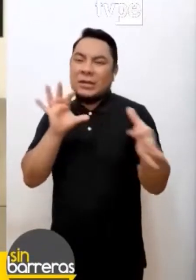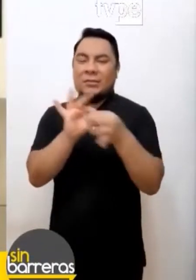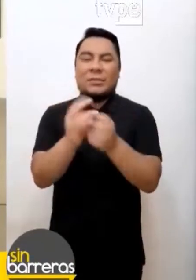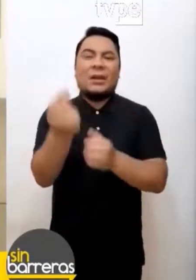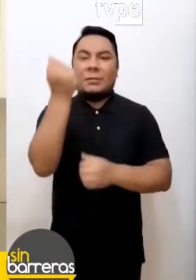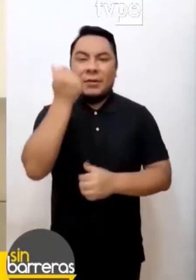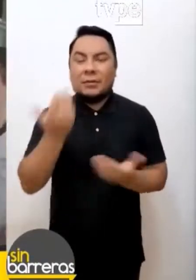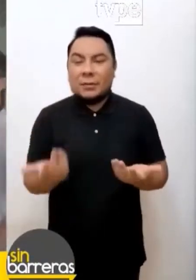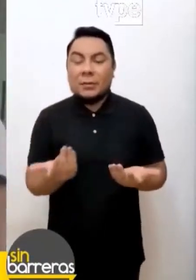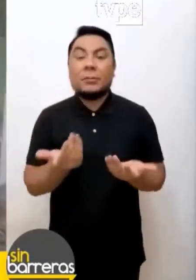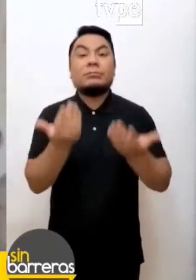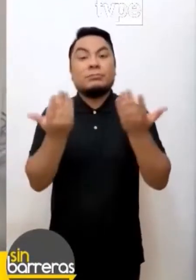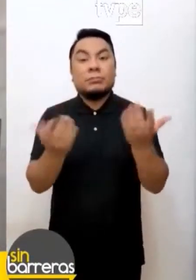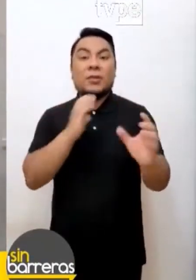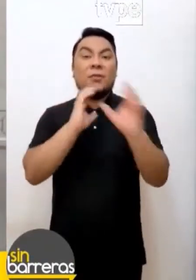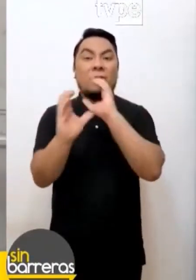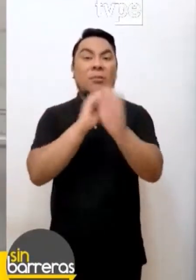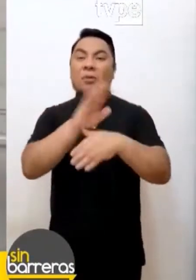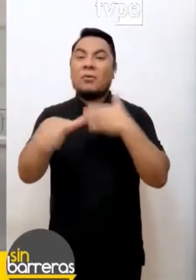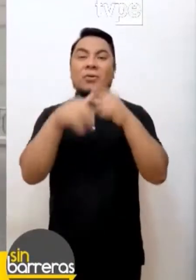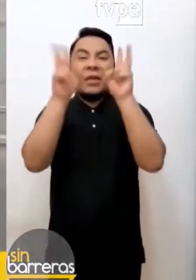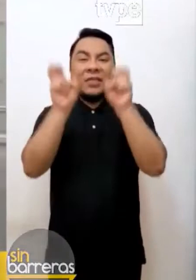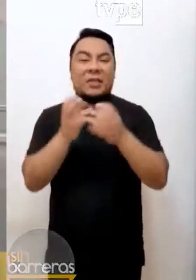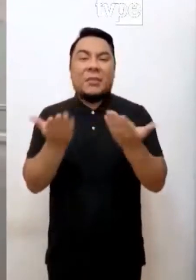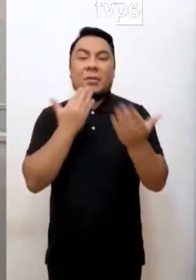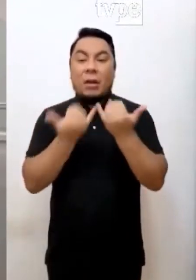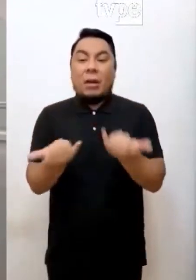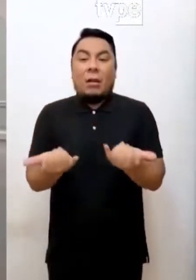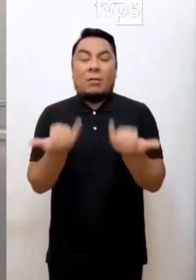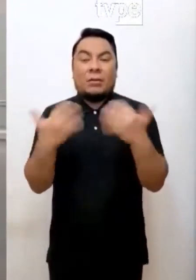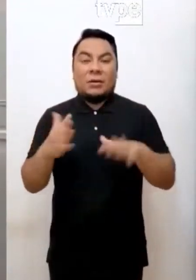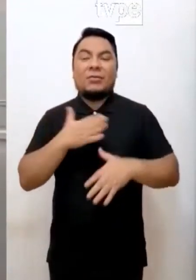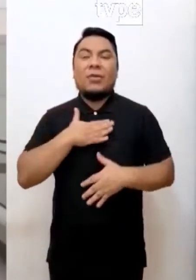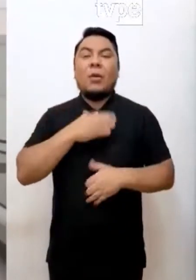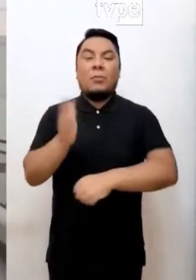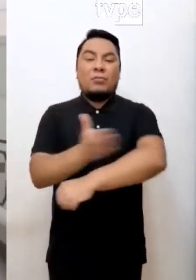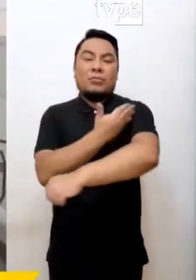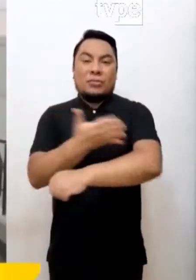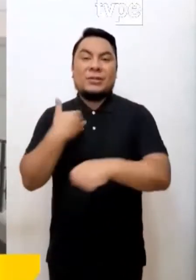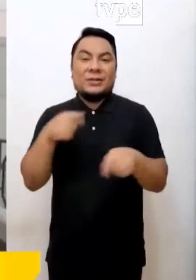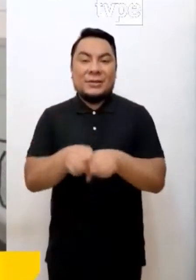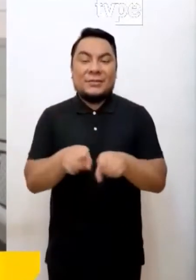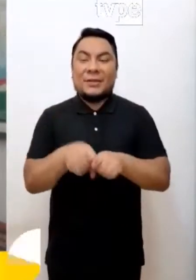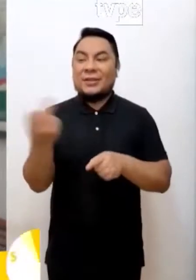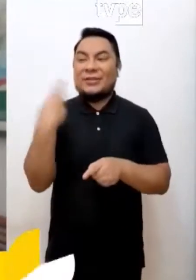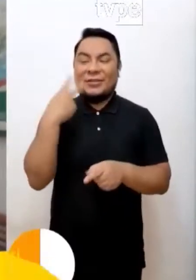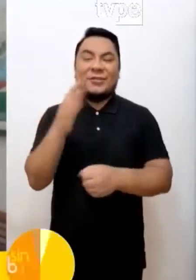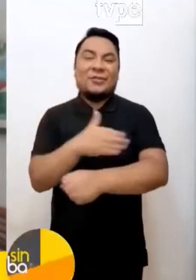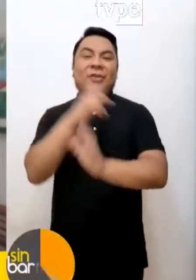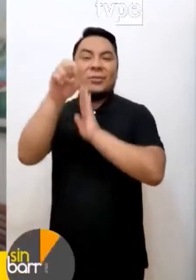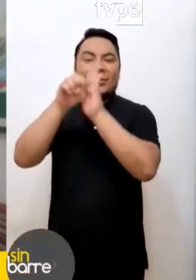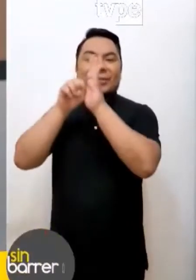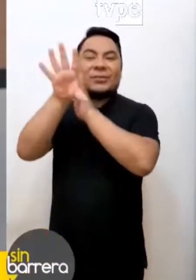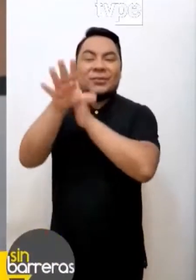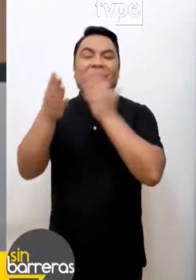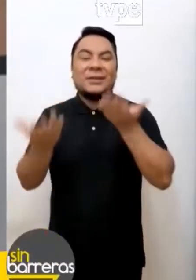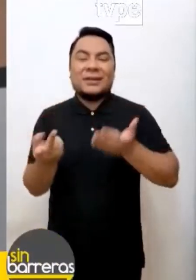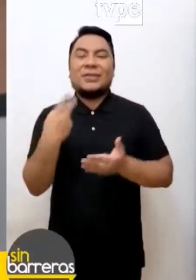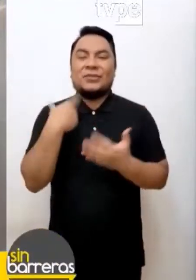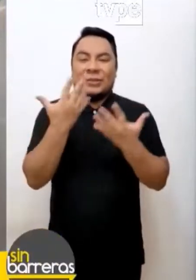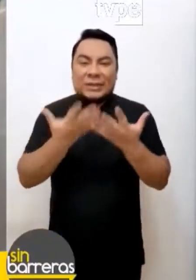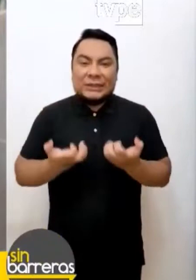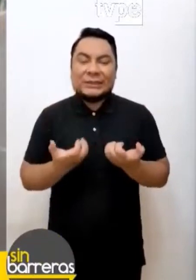hicimos click en algo y conversábamos de todo. Y, bueno, actualmente justo yo soy músico también y hemos grabado un videoclip